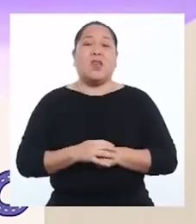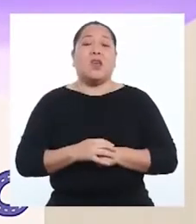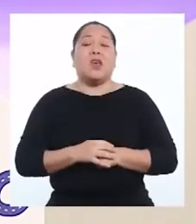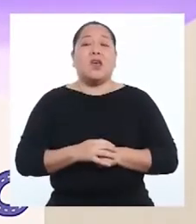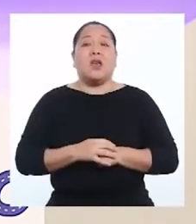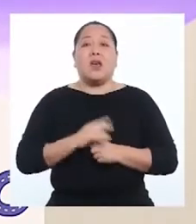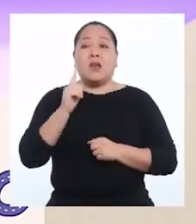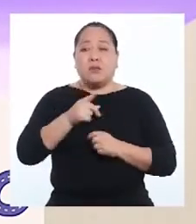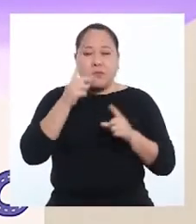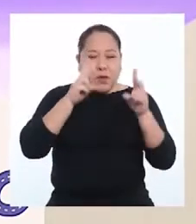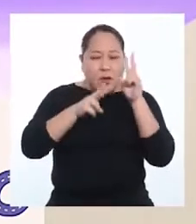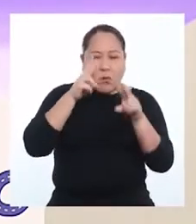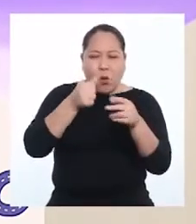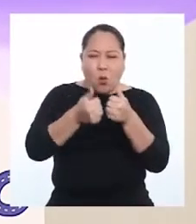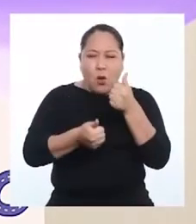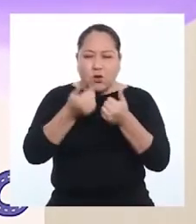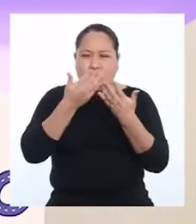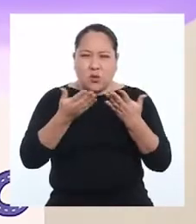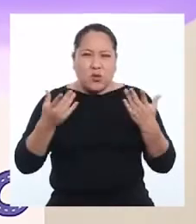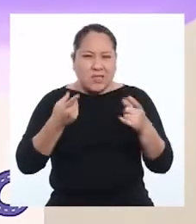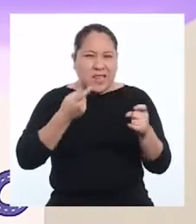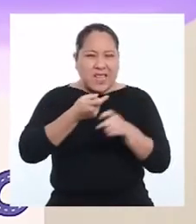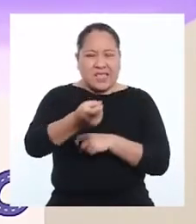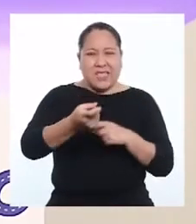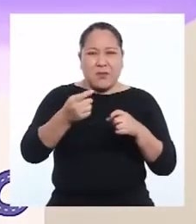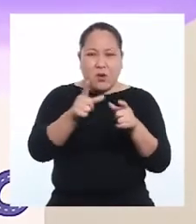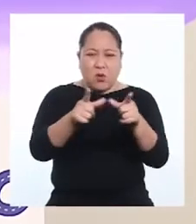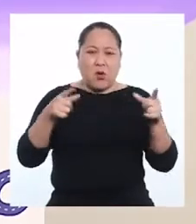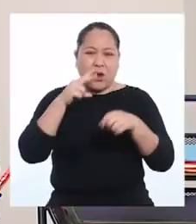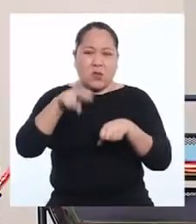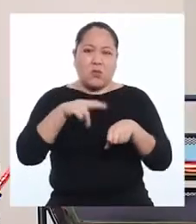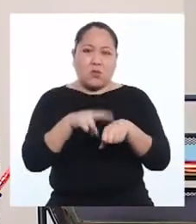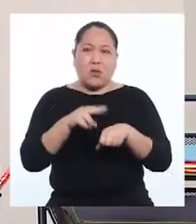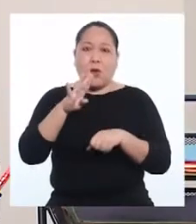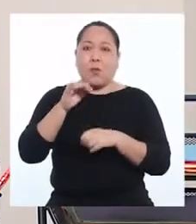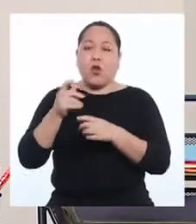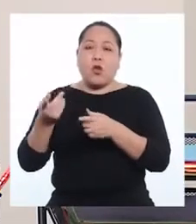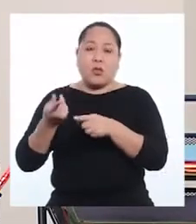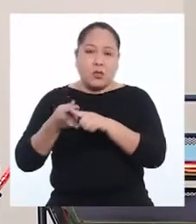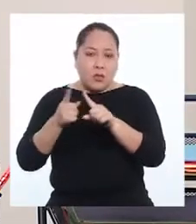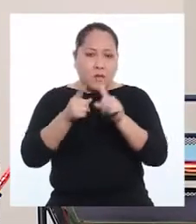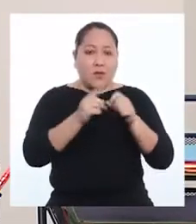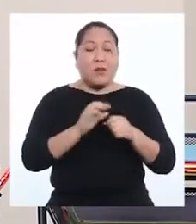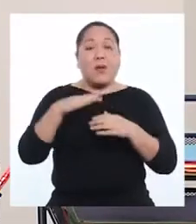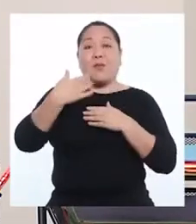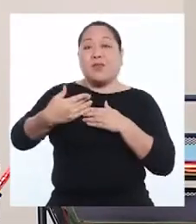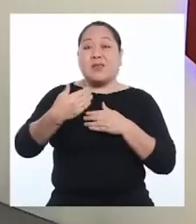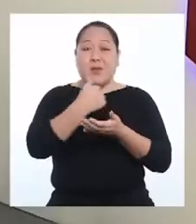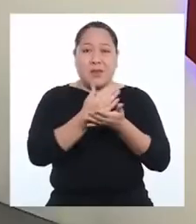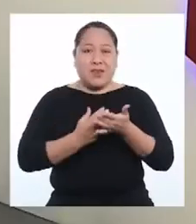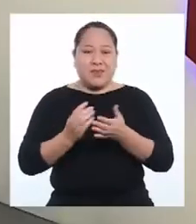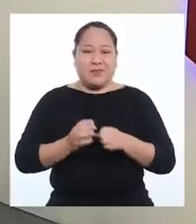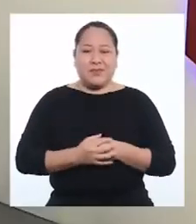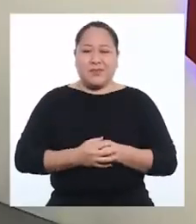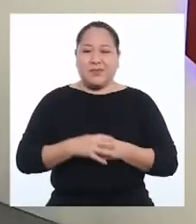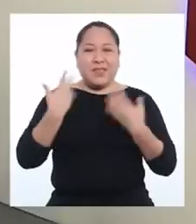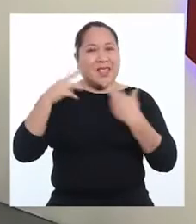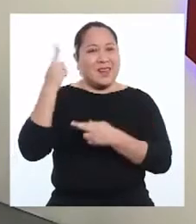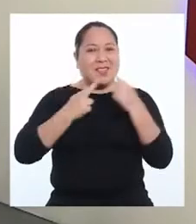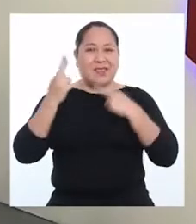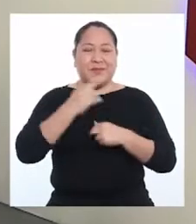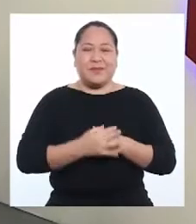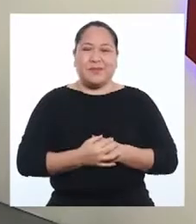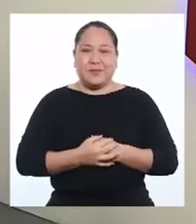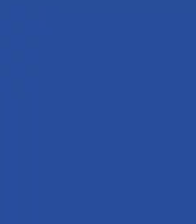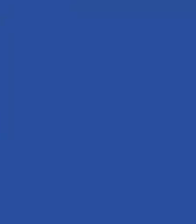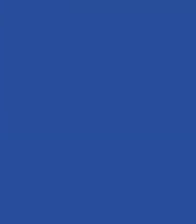aquellos factores que afectan los espacios naturales y su biodiversidad. Pero será en el siguiente bloque. ¡Ya